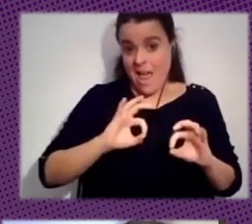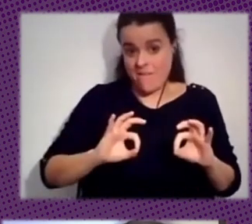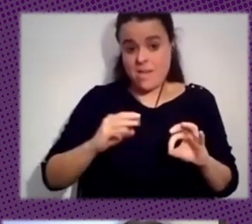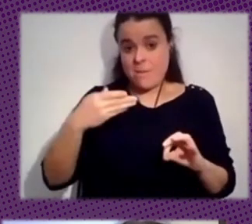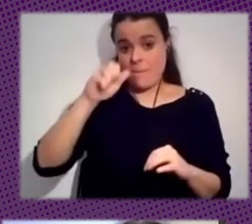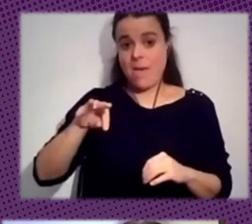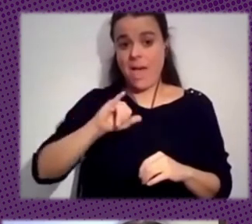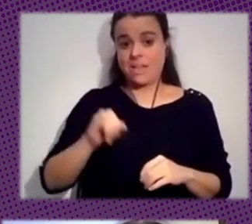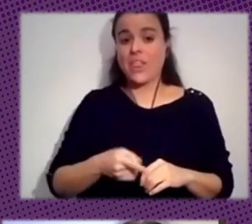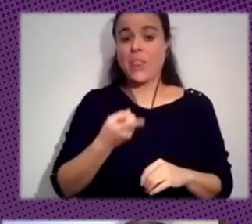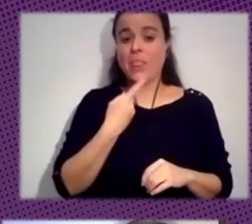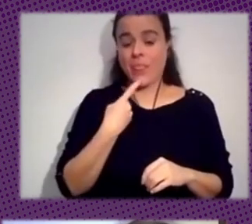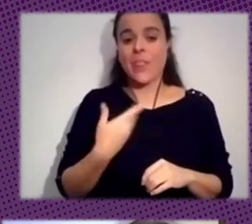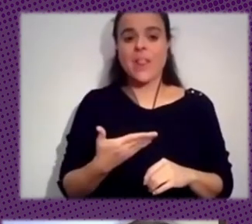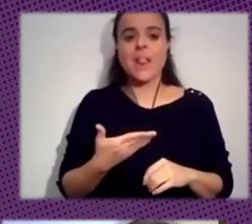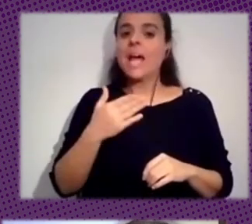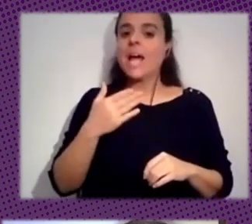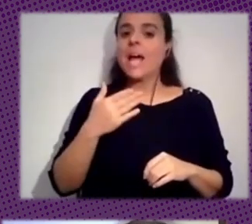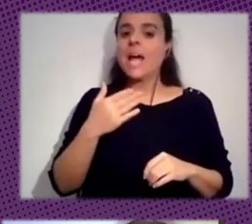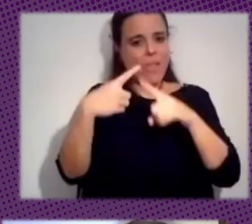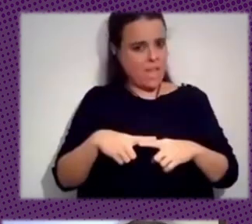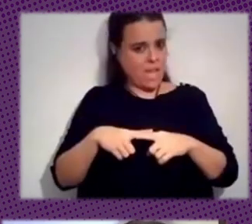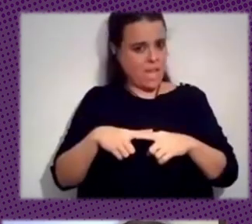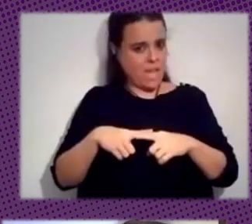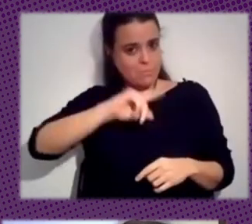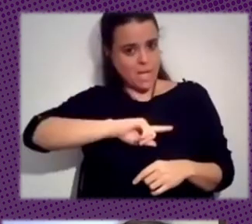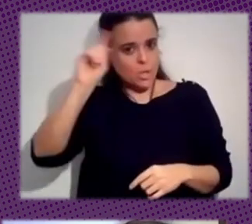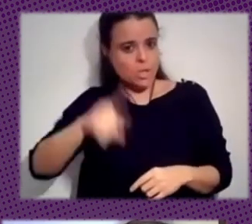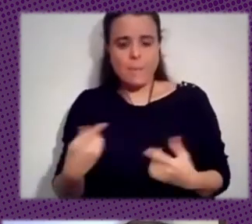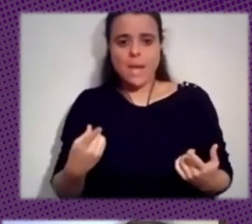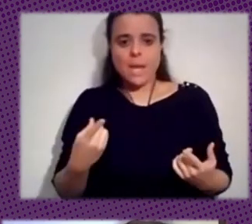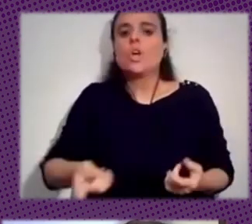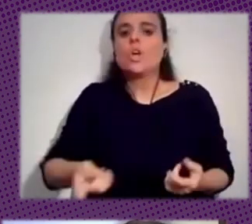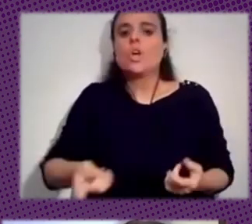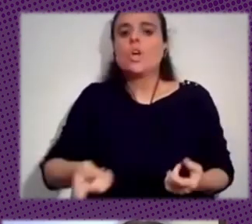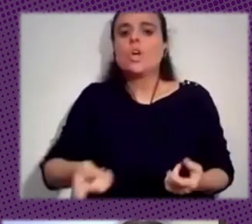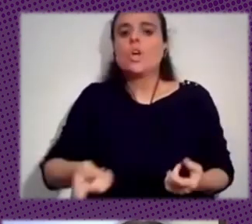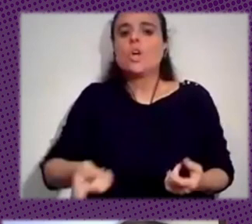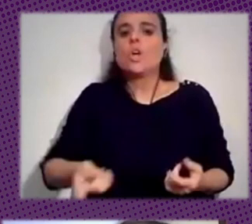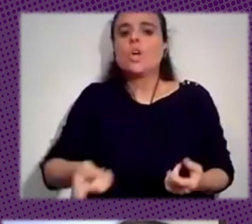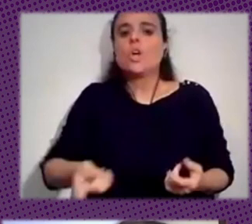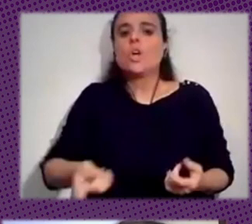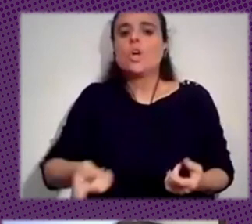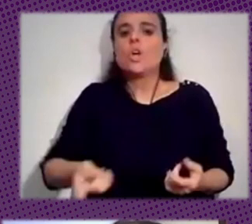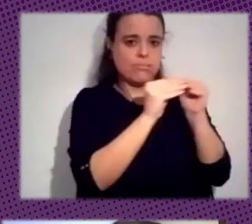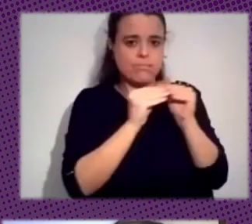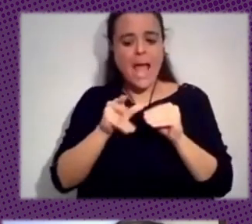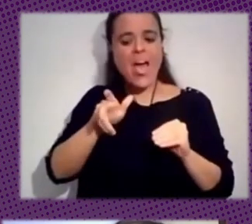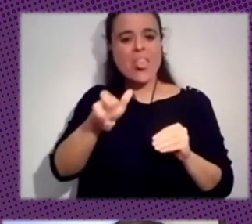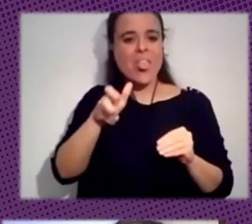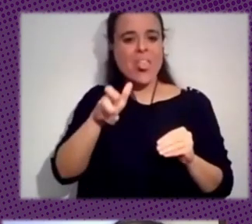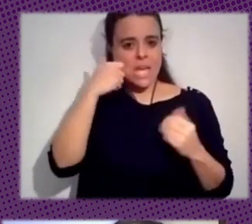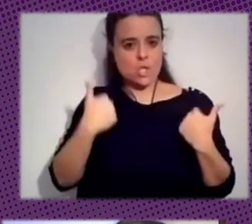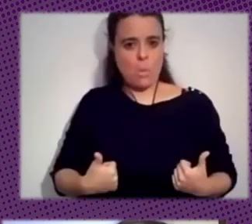respetar las diferencias tener un base central que yo creo que todo el mundo tiene que respetar que son los derechos humanos y a partir de ese contexto amplio